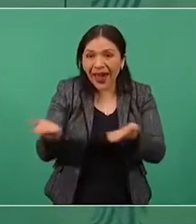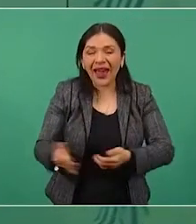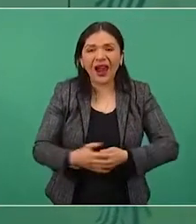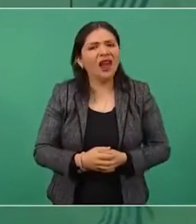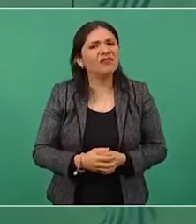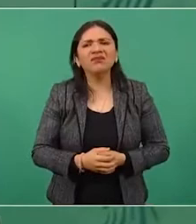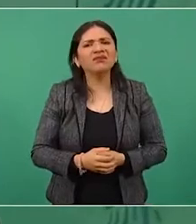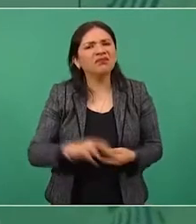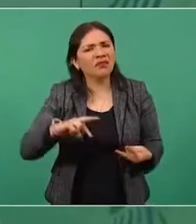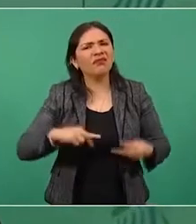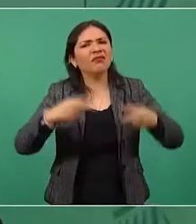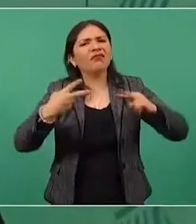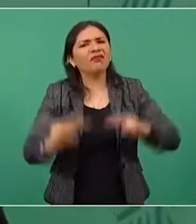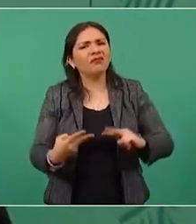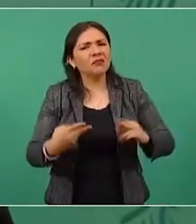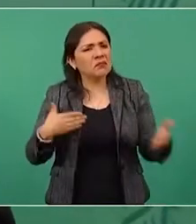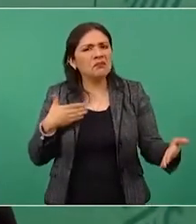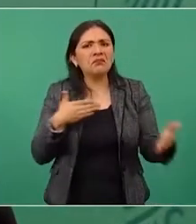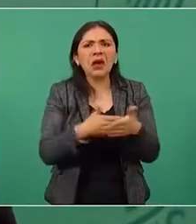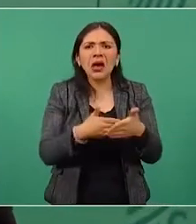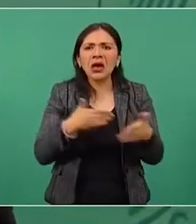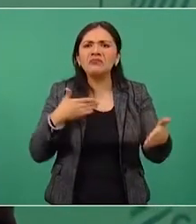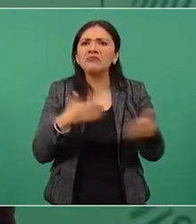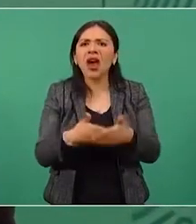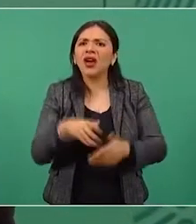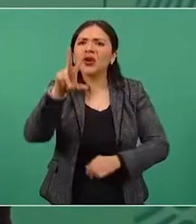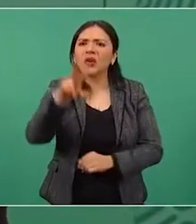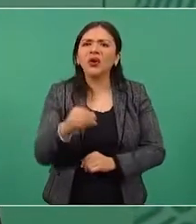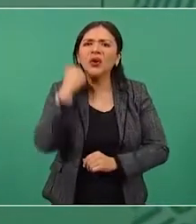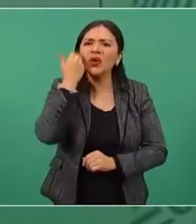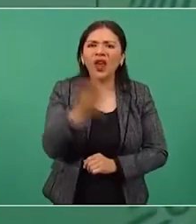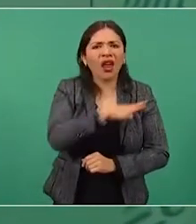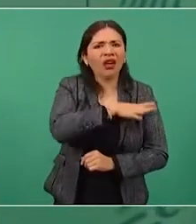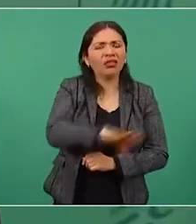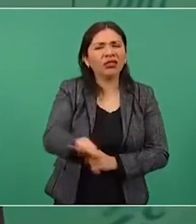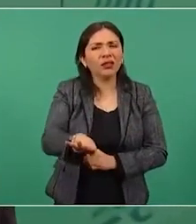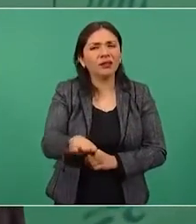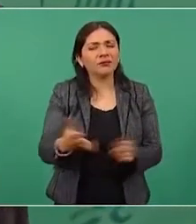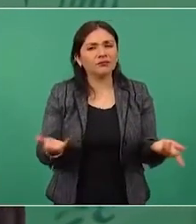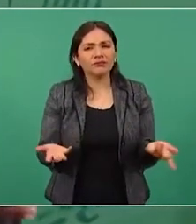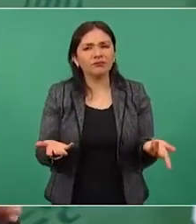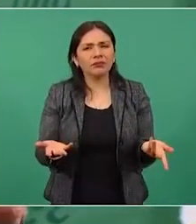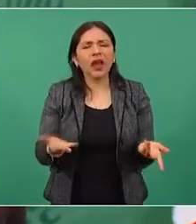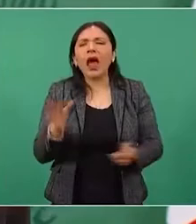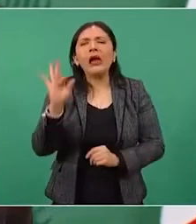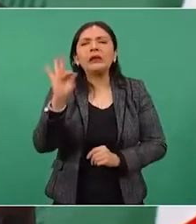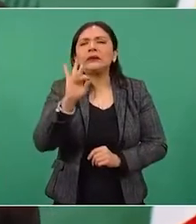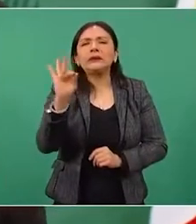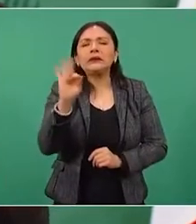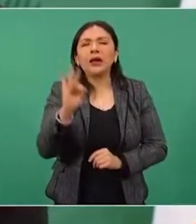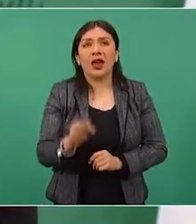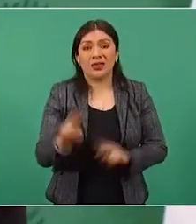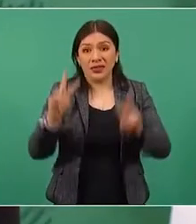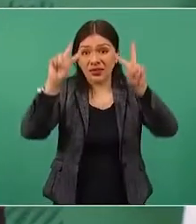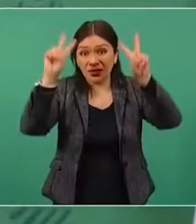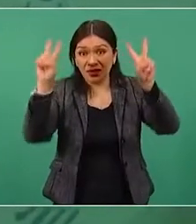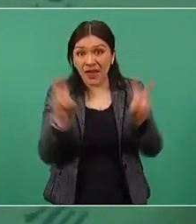se oponga y si fuese un asunto de recursos,